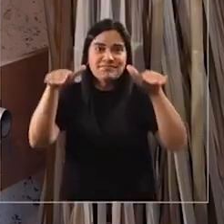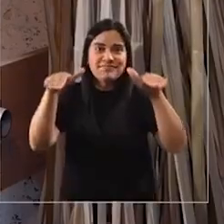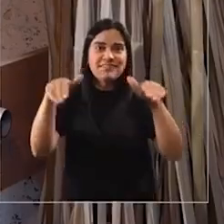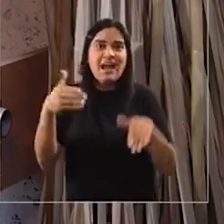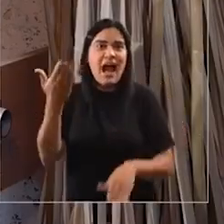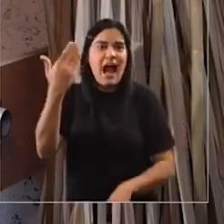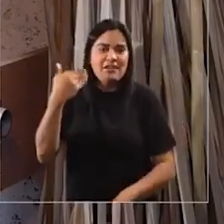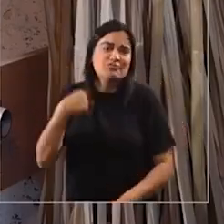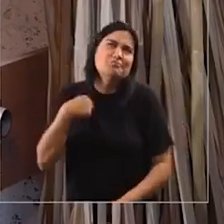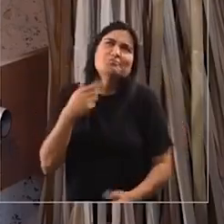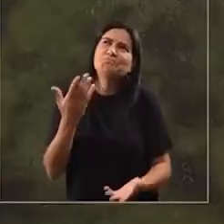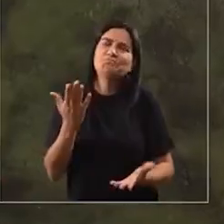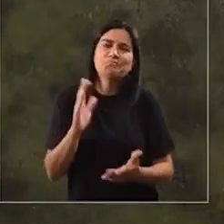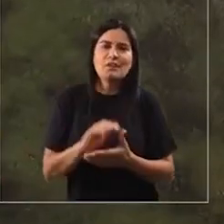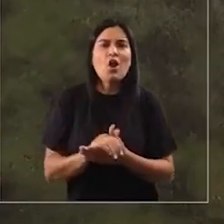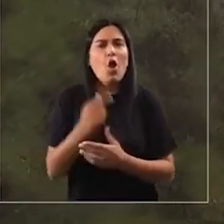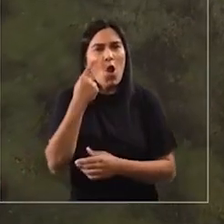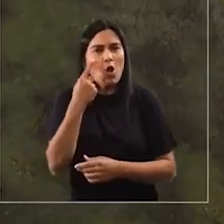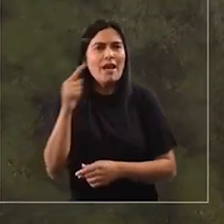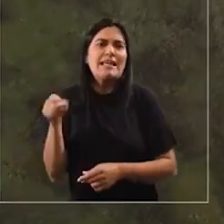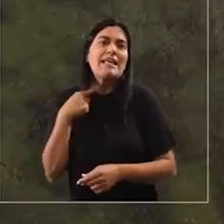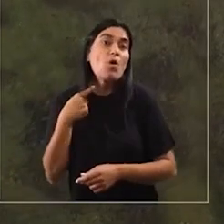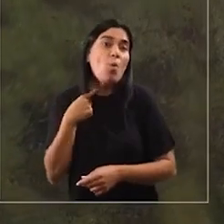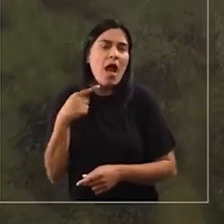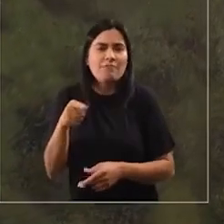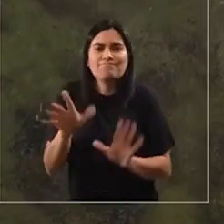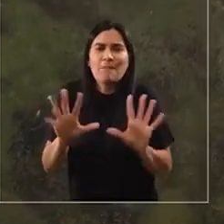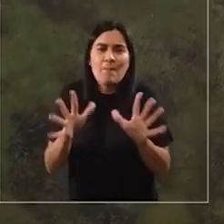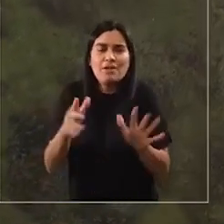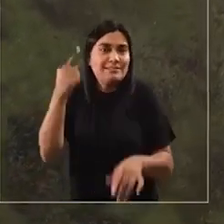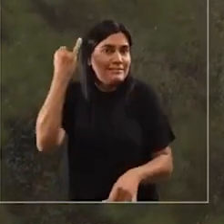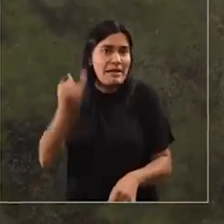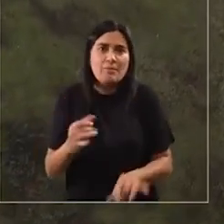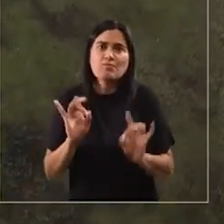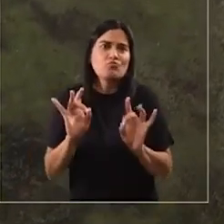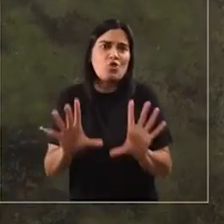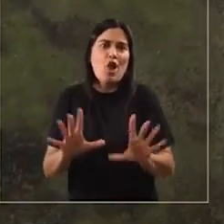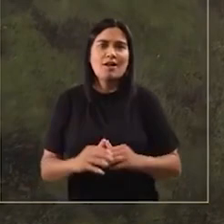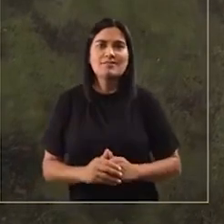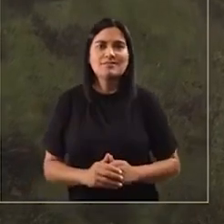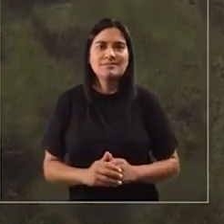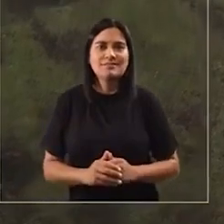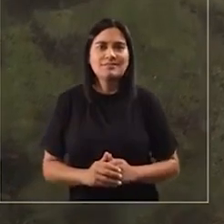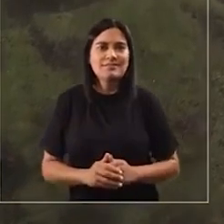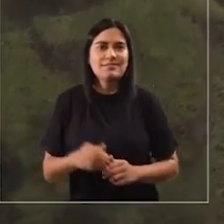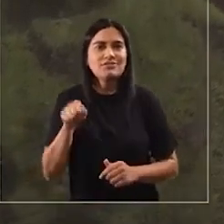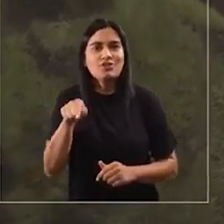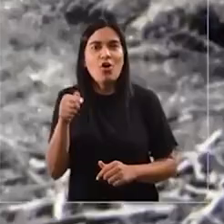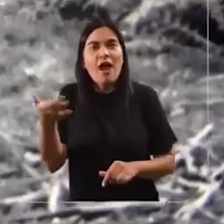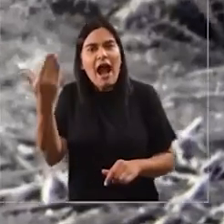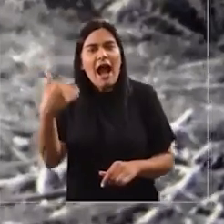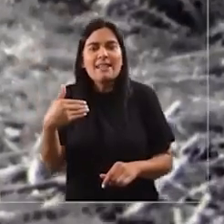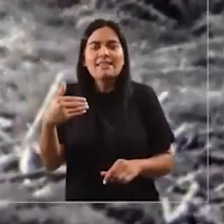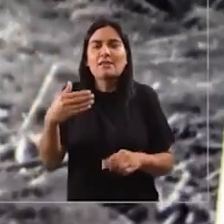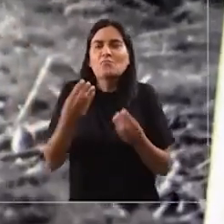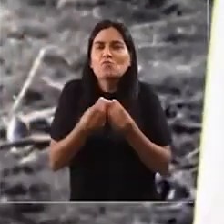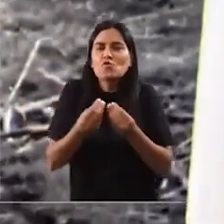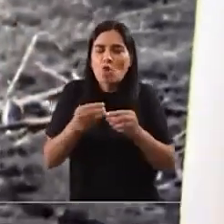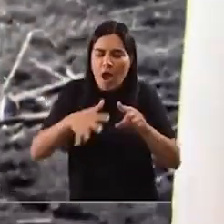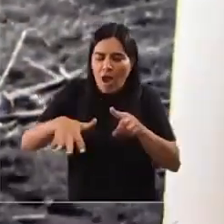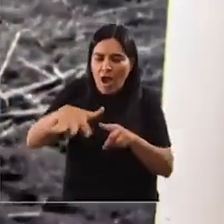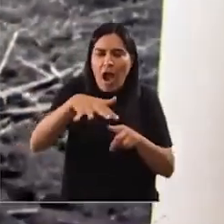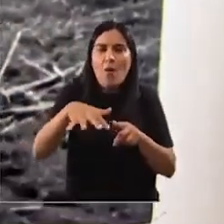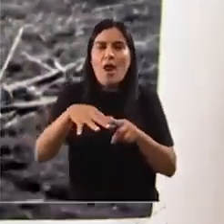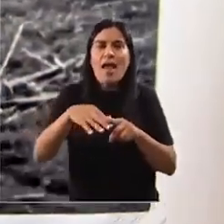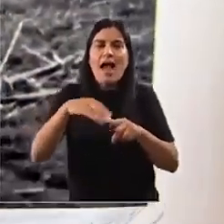Yo conozco Quilicura desde siempre. Cuando esto estaba lleno de humedales, de chacras.